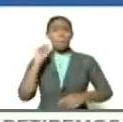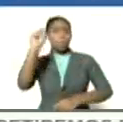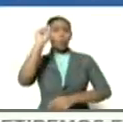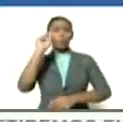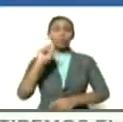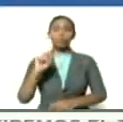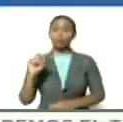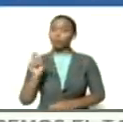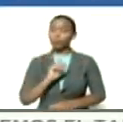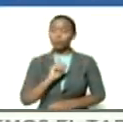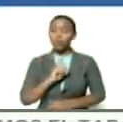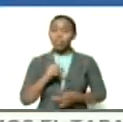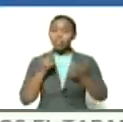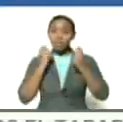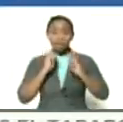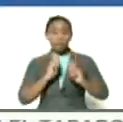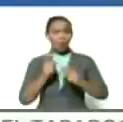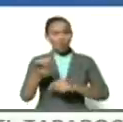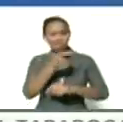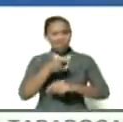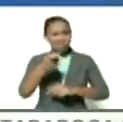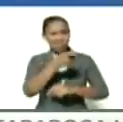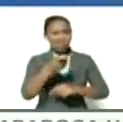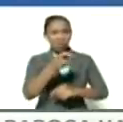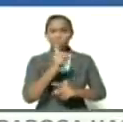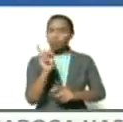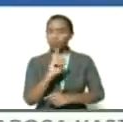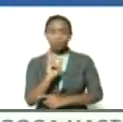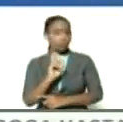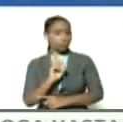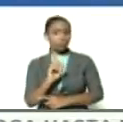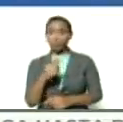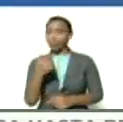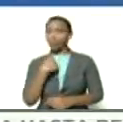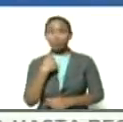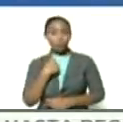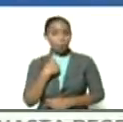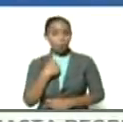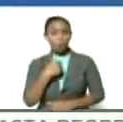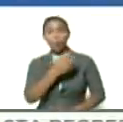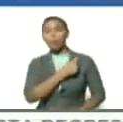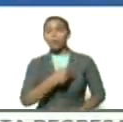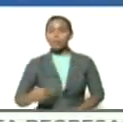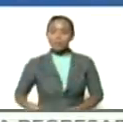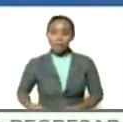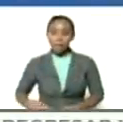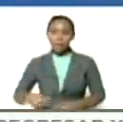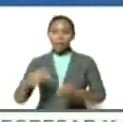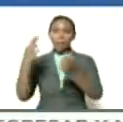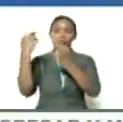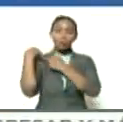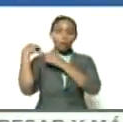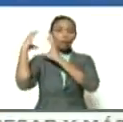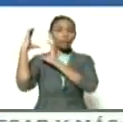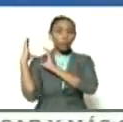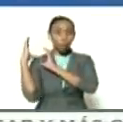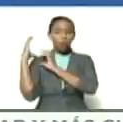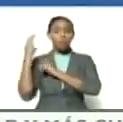y tratando de buscar una no no no yo como presidente interino que sí fui de verdad